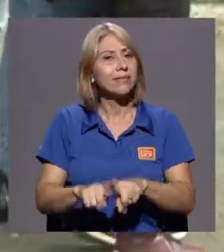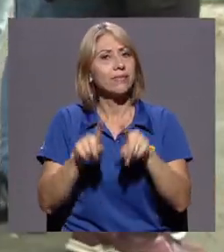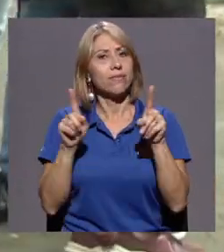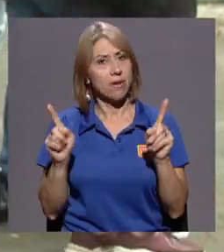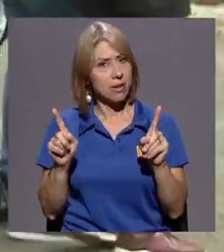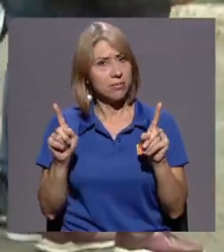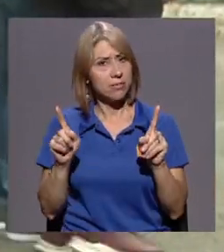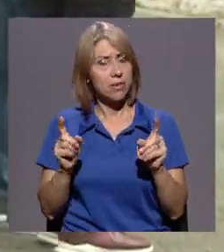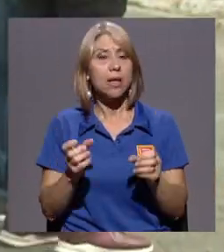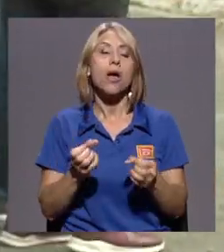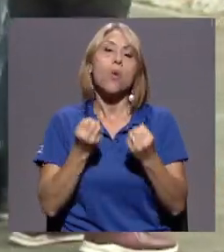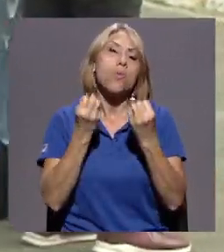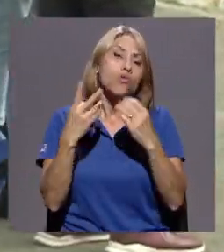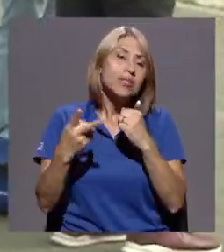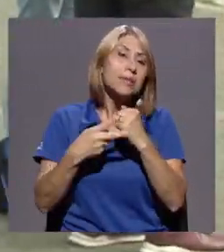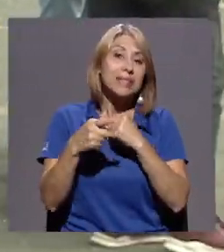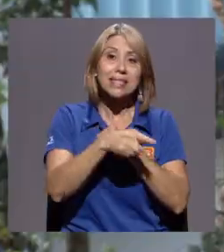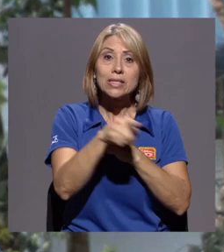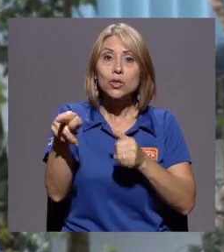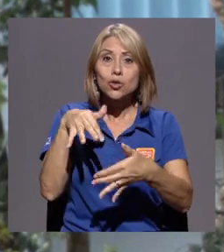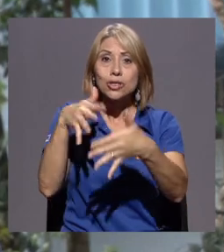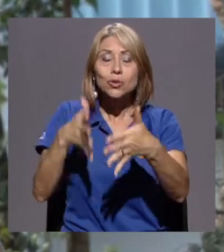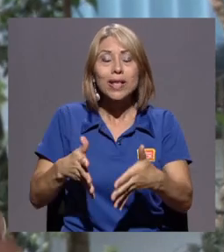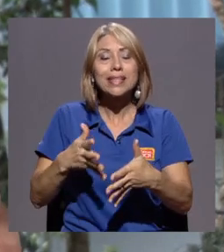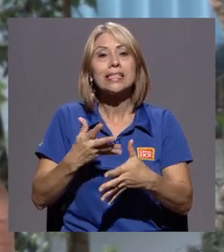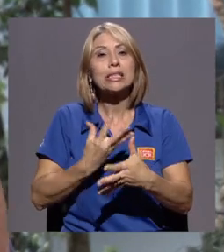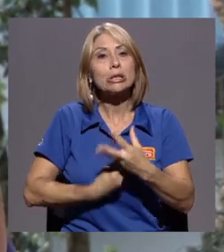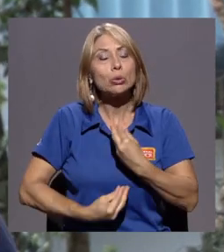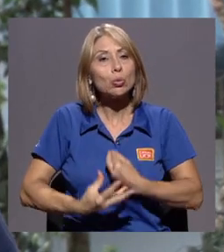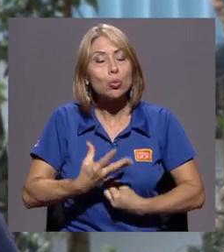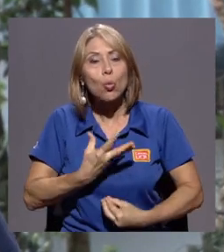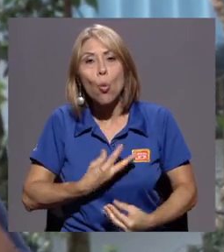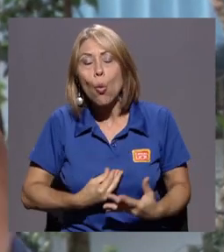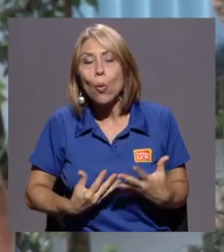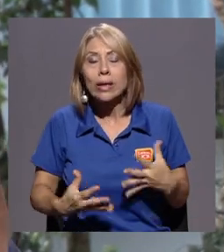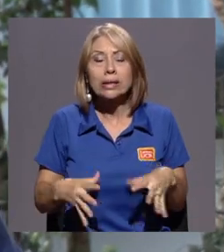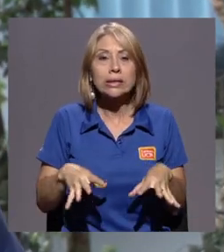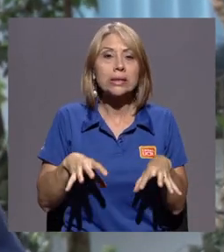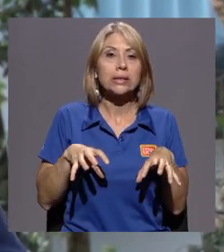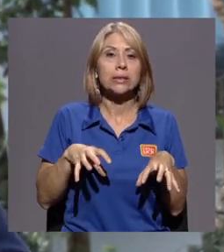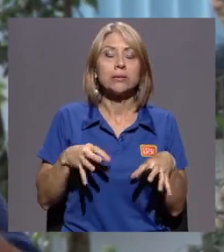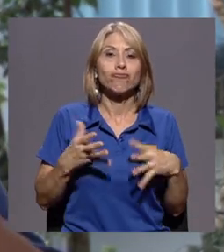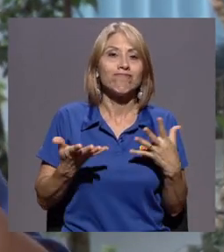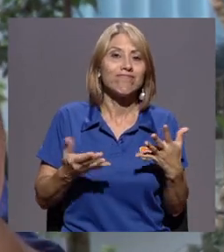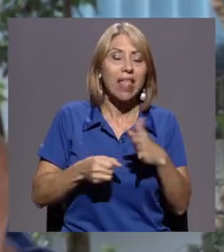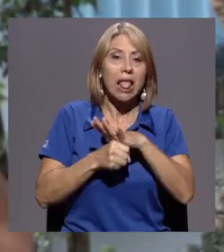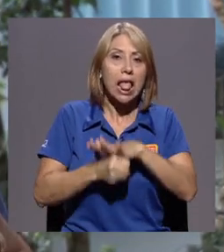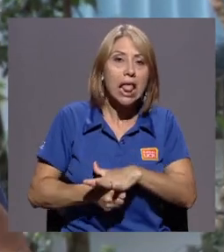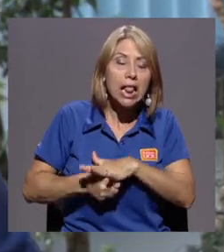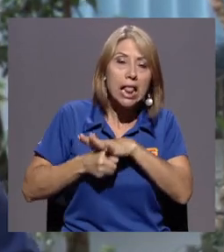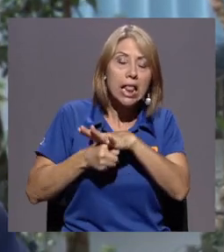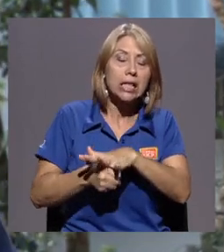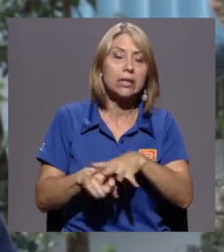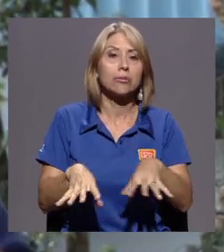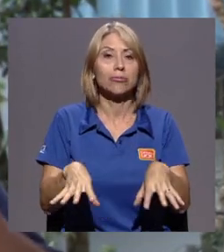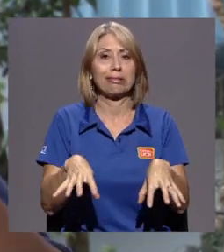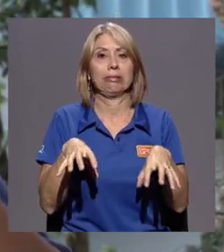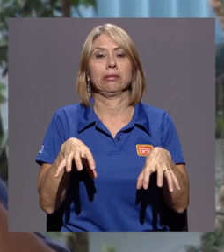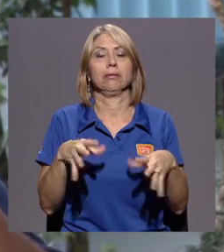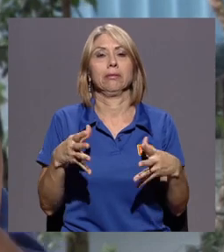muchas veces los estudiantes sufren tensión, estrés,